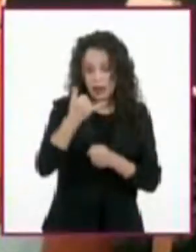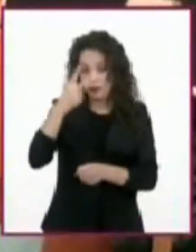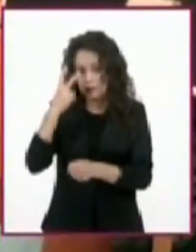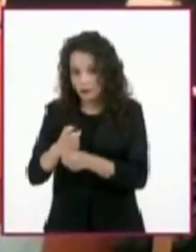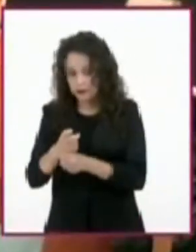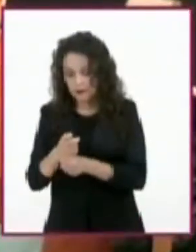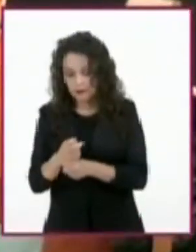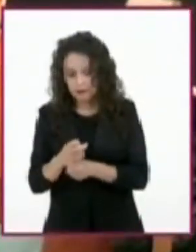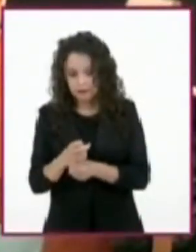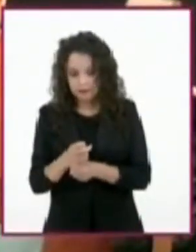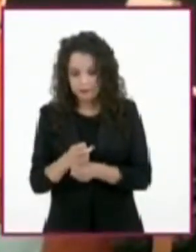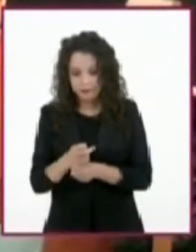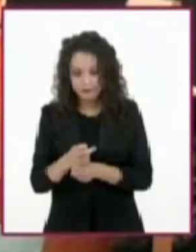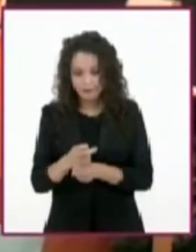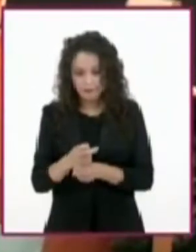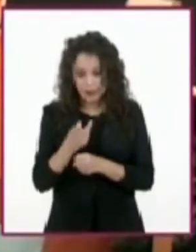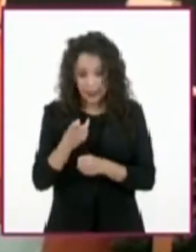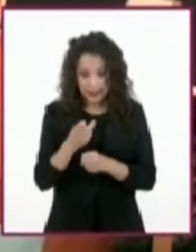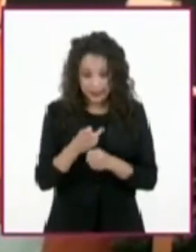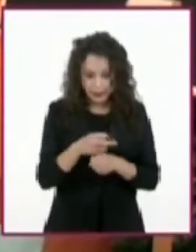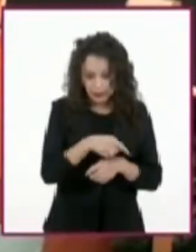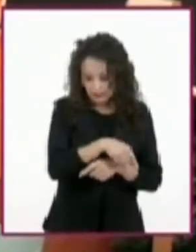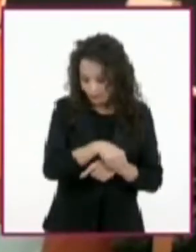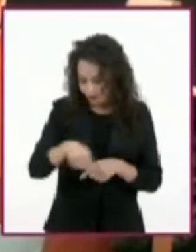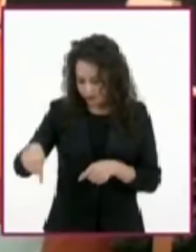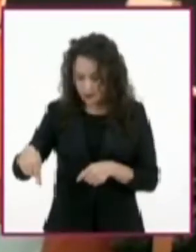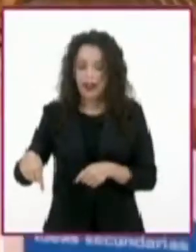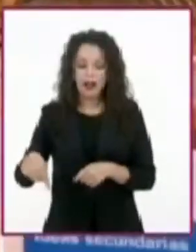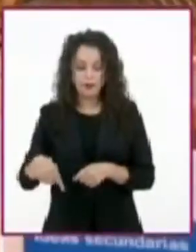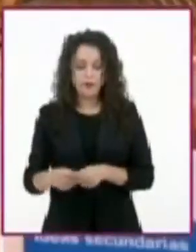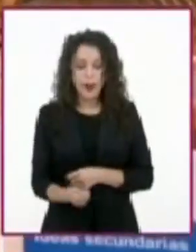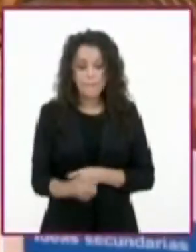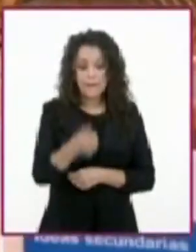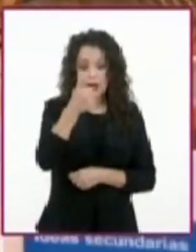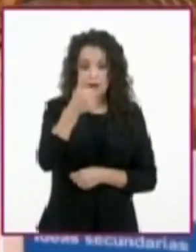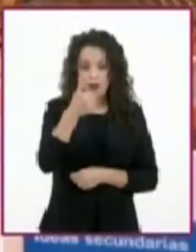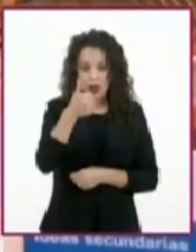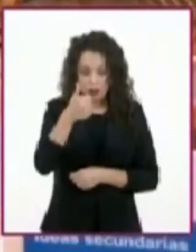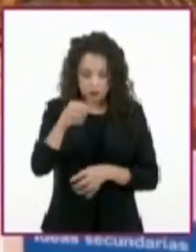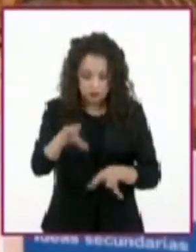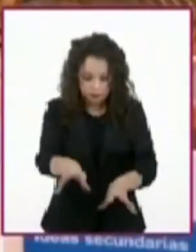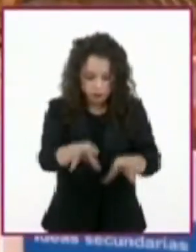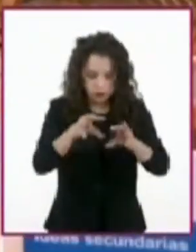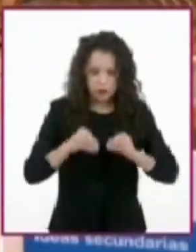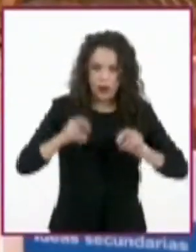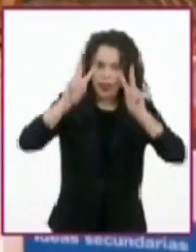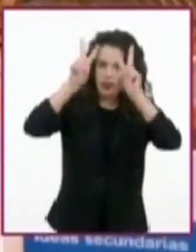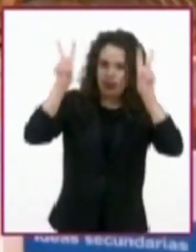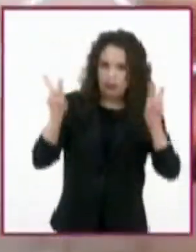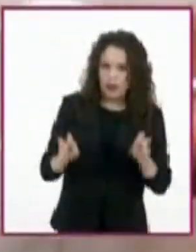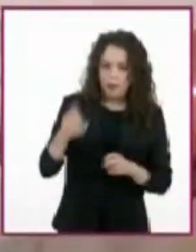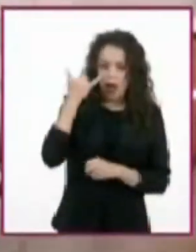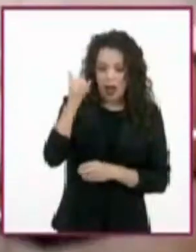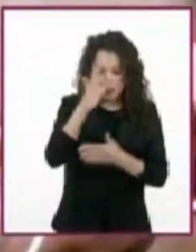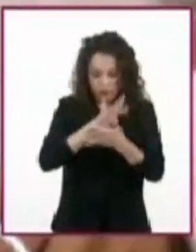Primero, seleccionamos nuestro tema y los textos que hablan sobre él.